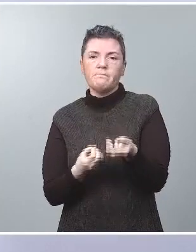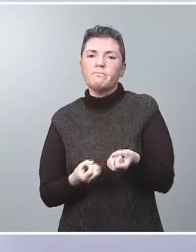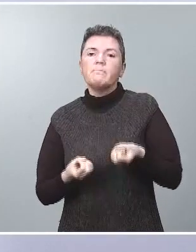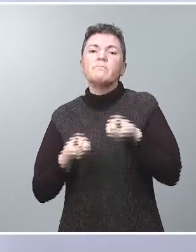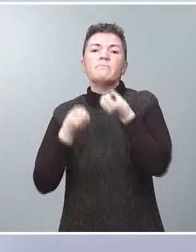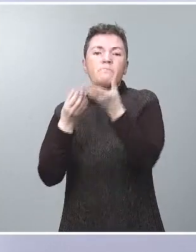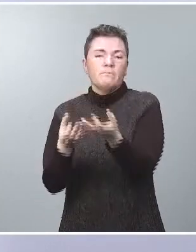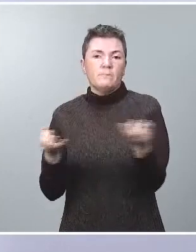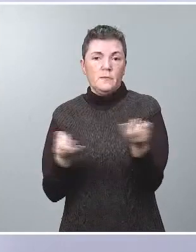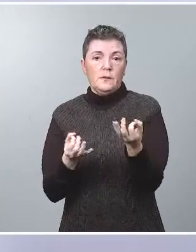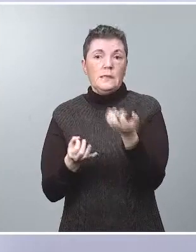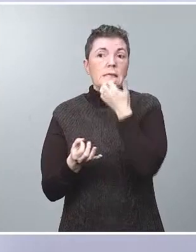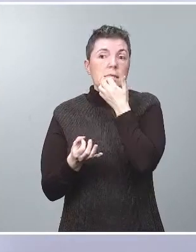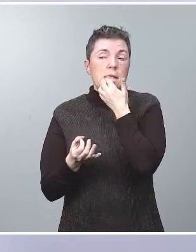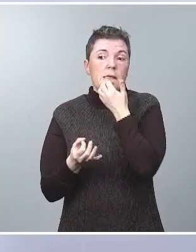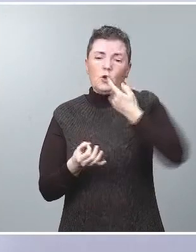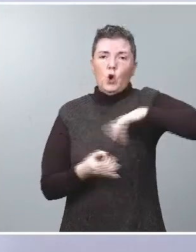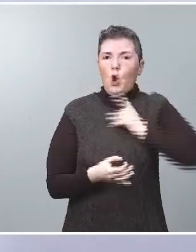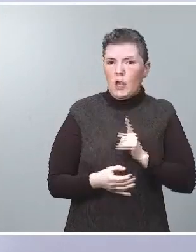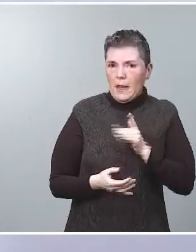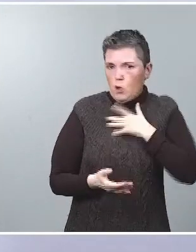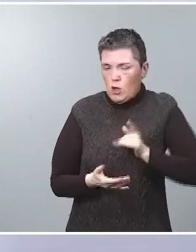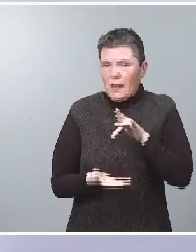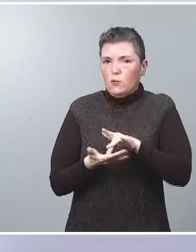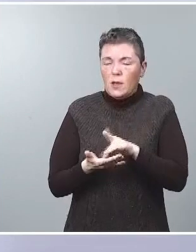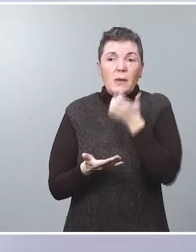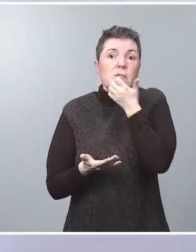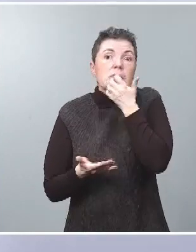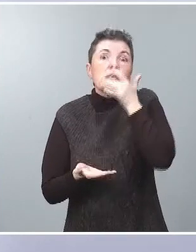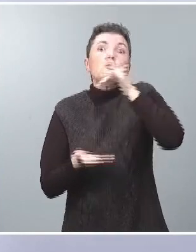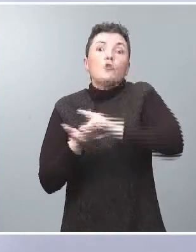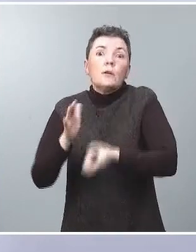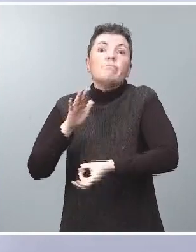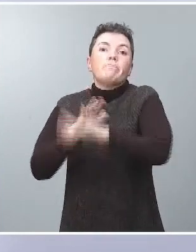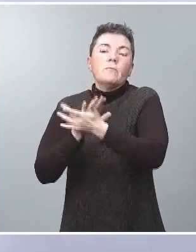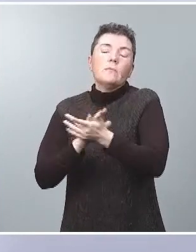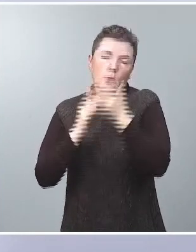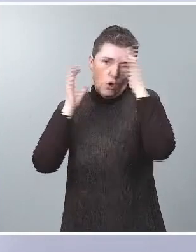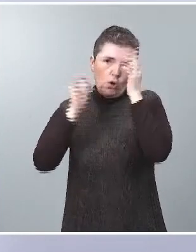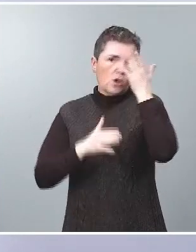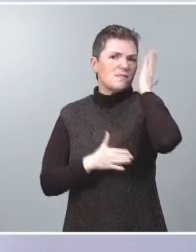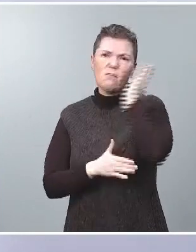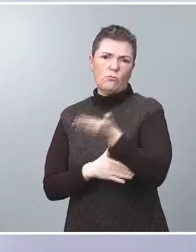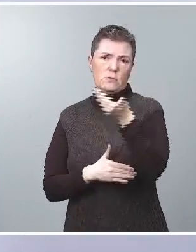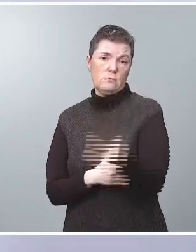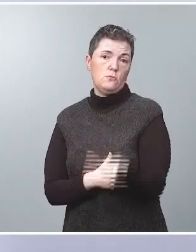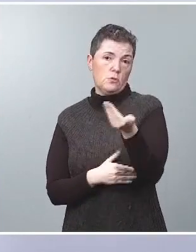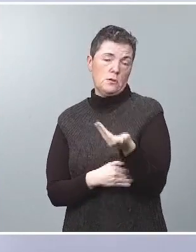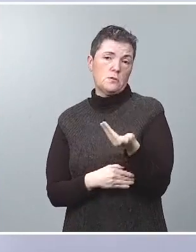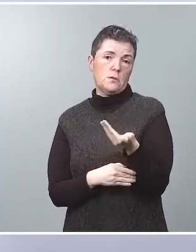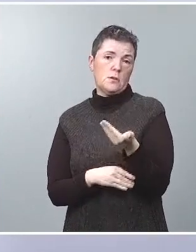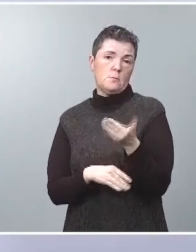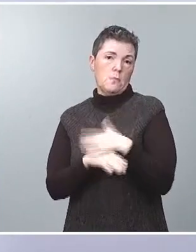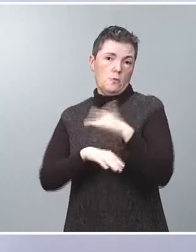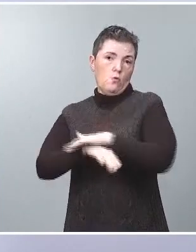Si ocurre lo que nadie quiere que ocurra, evidentemente va a haber sanciones importantes hacia el gobierno